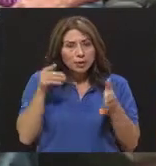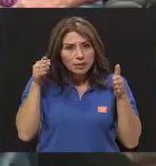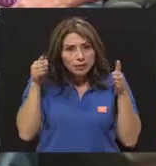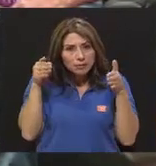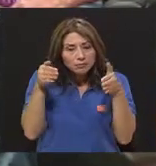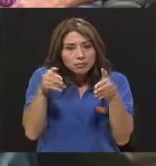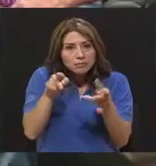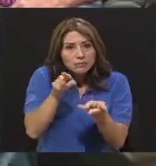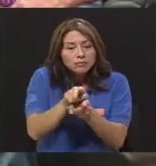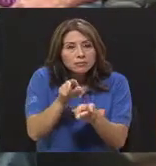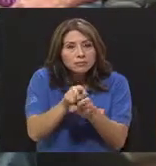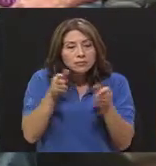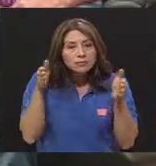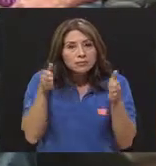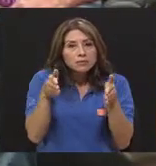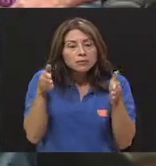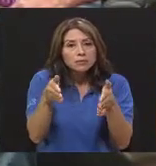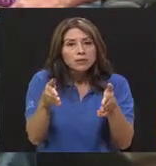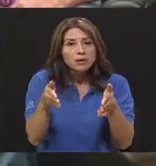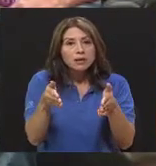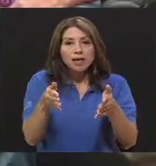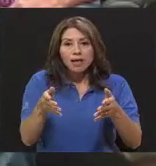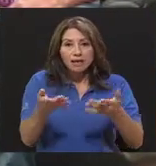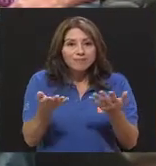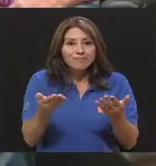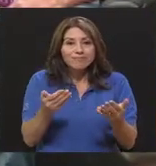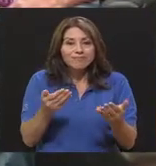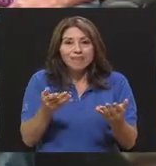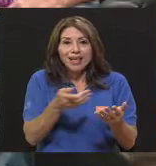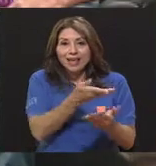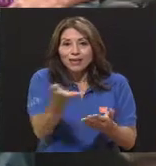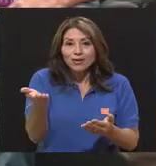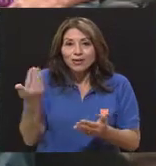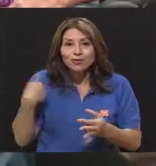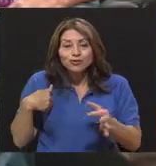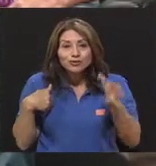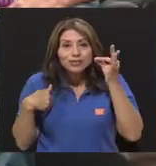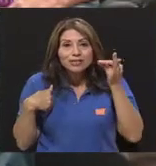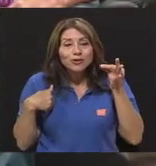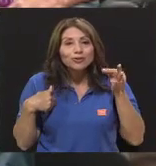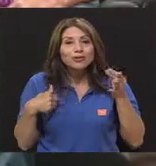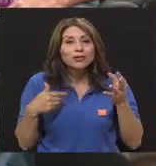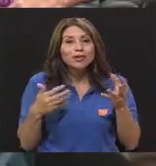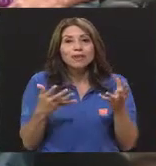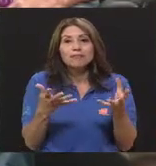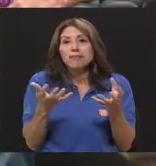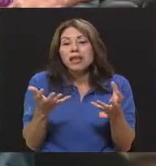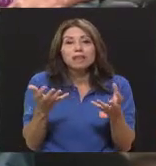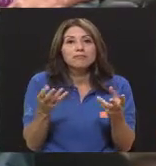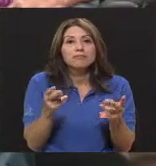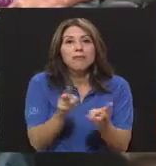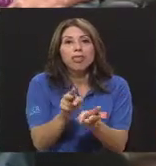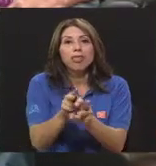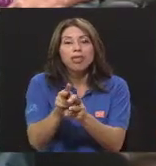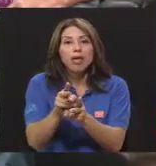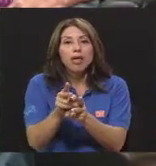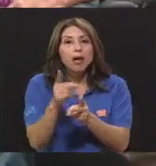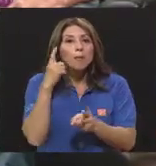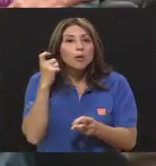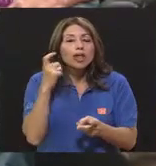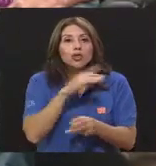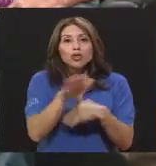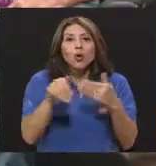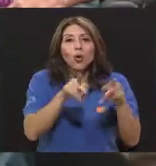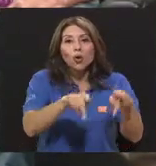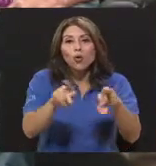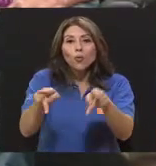que casi que empuja a que los chicos y las chicas estén buscando eso como que todo el mundo lo hace, cuando en realidad no todo